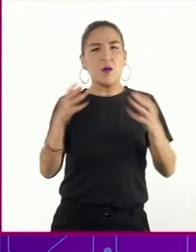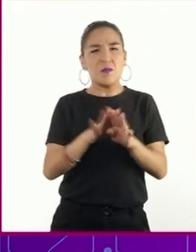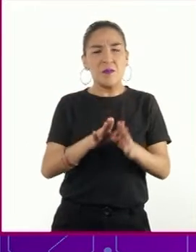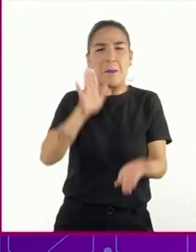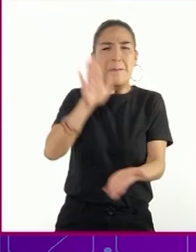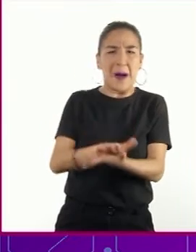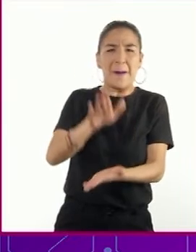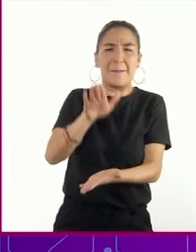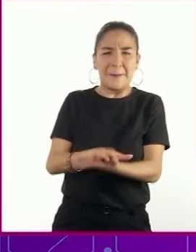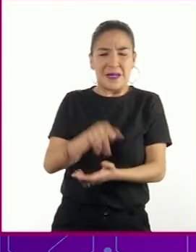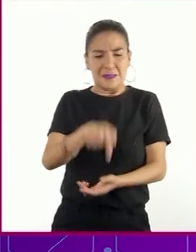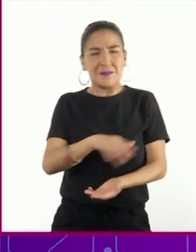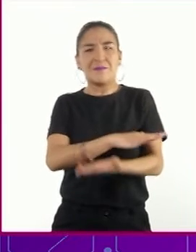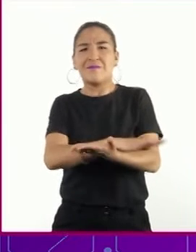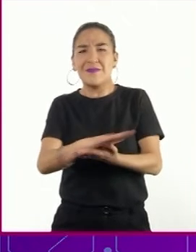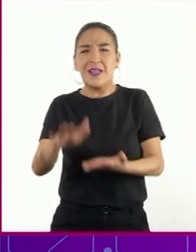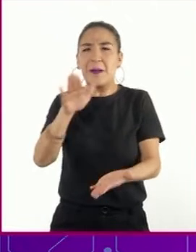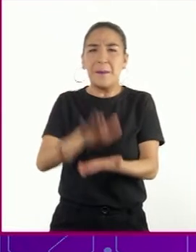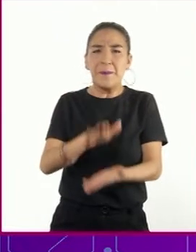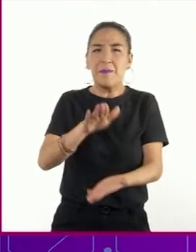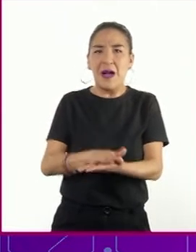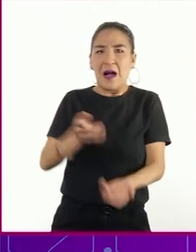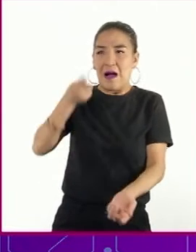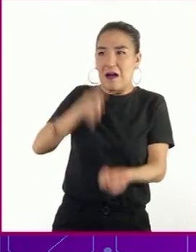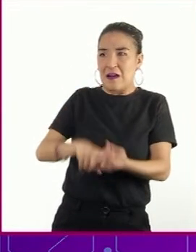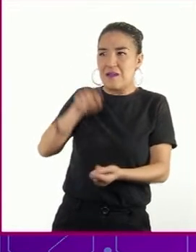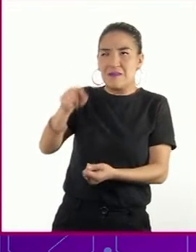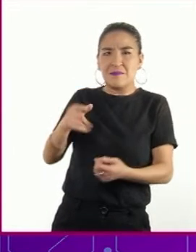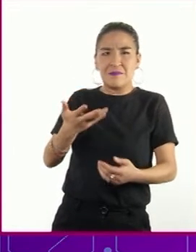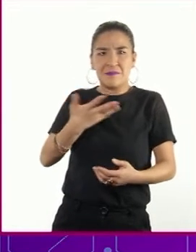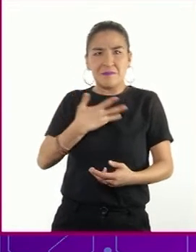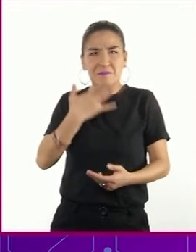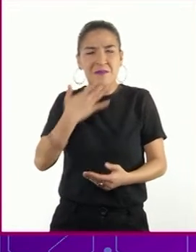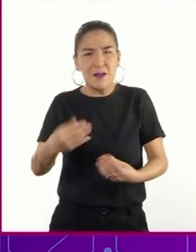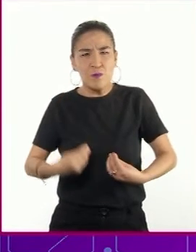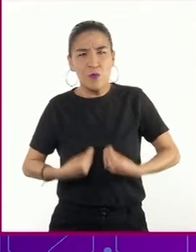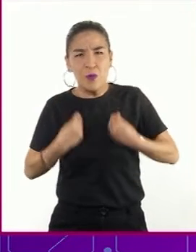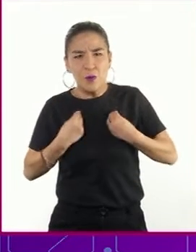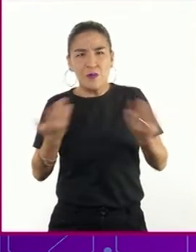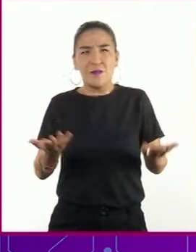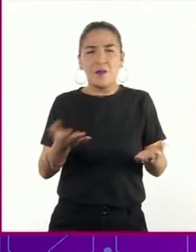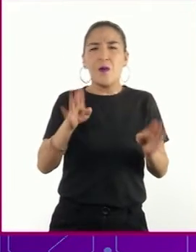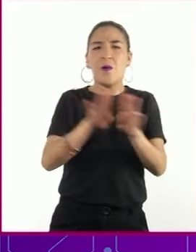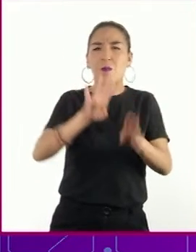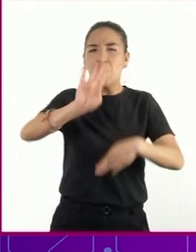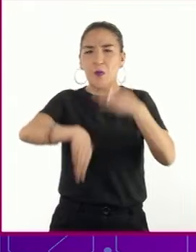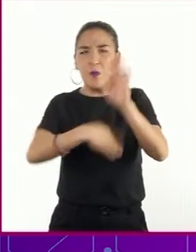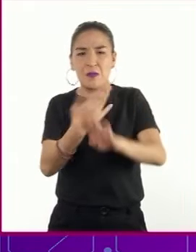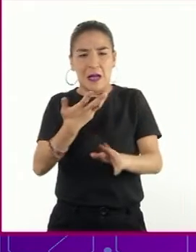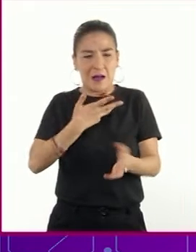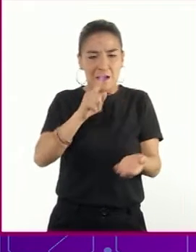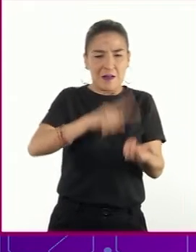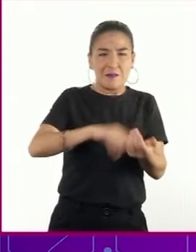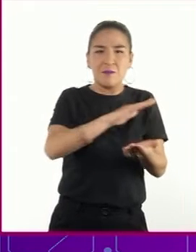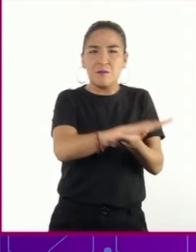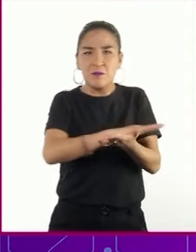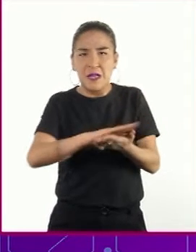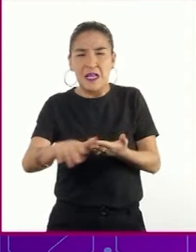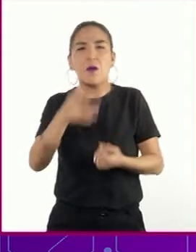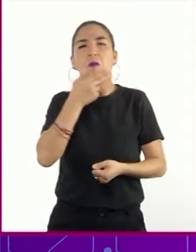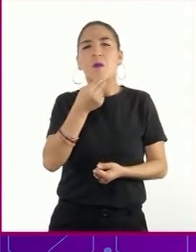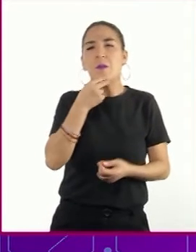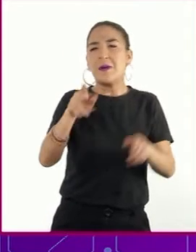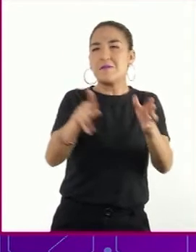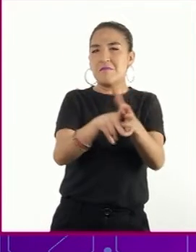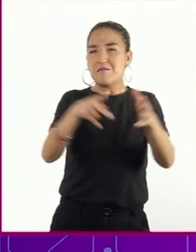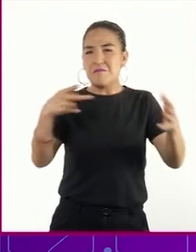piso por ver si el mundo está allí y si es plano, para el viudo judío con un gorro de papel periódico